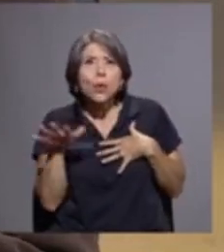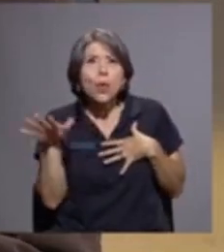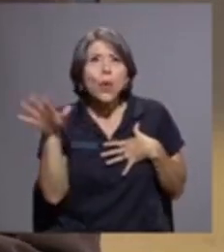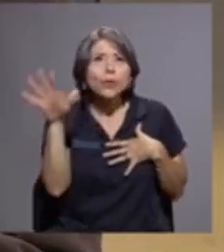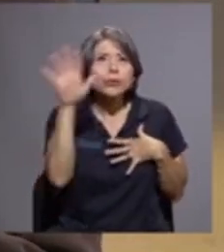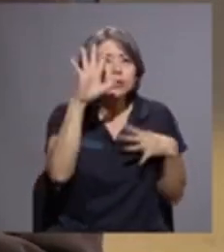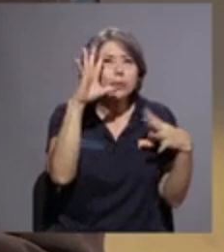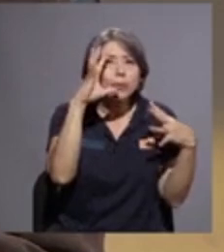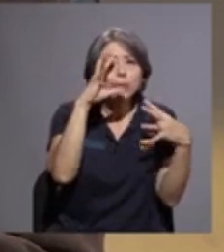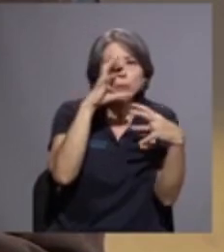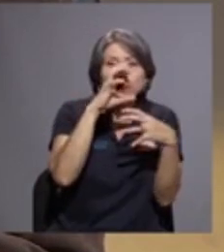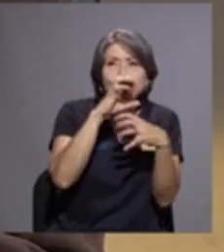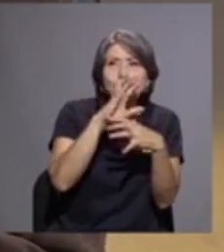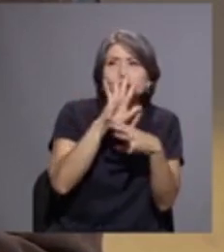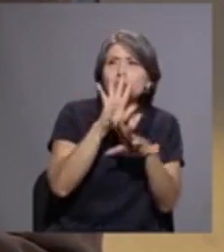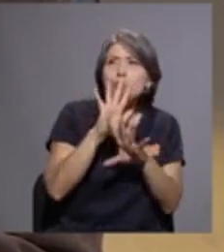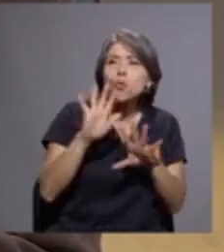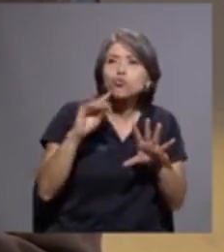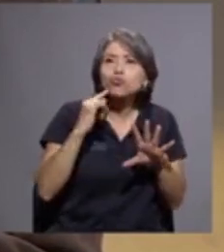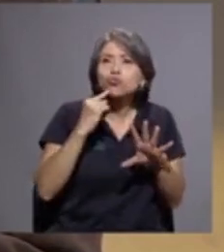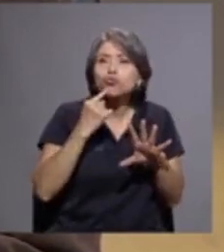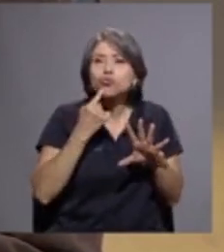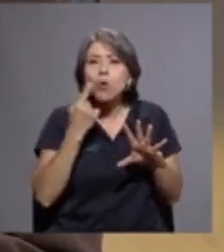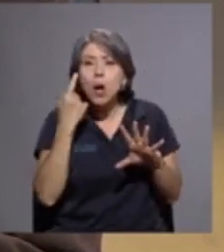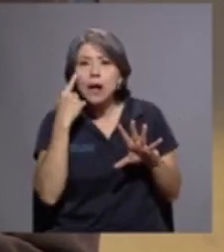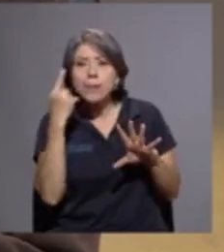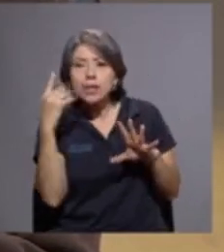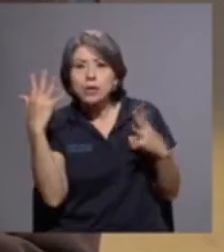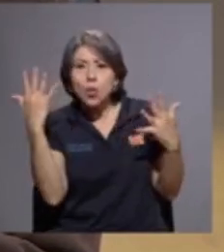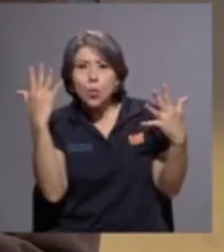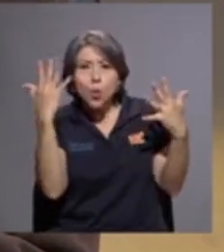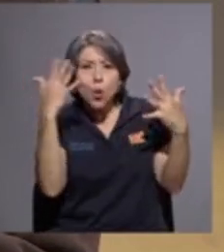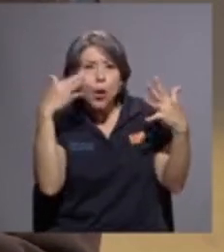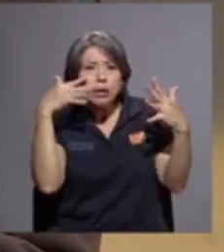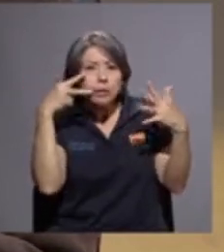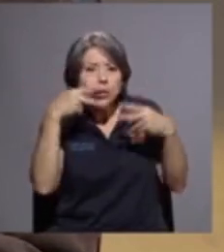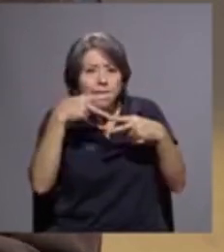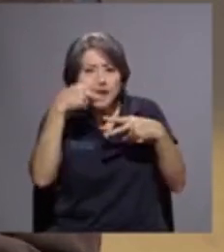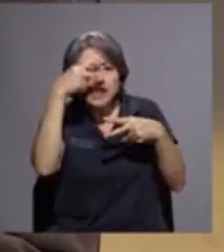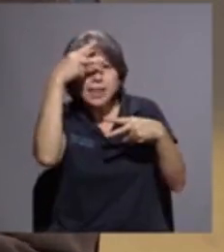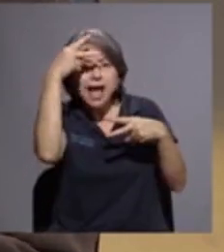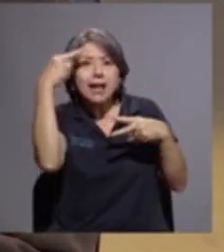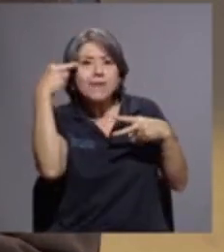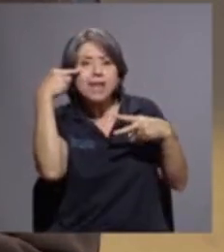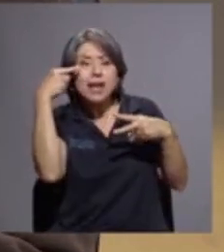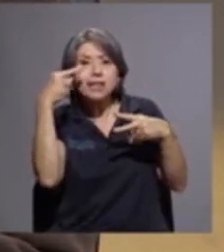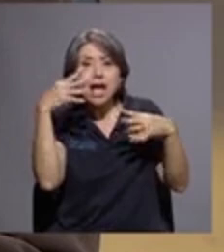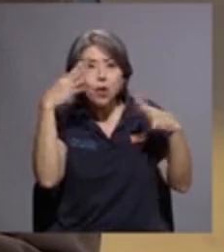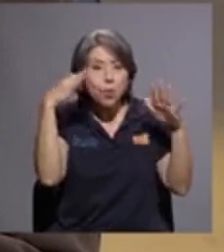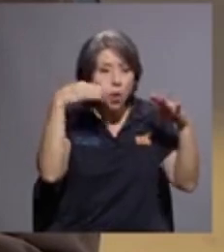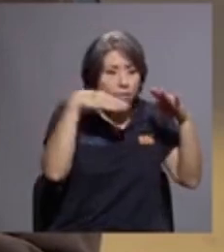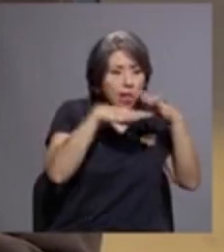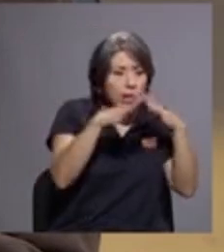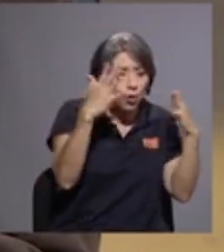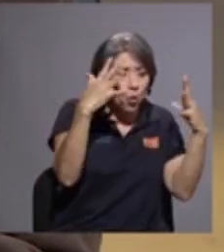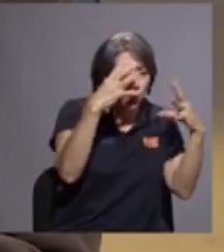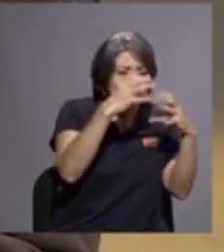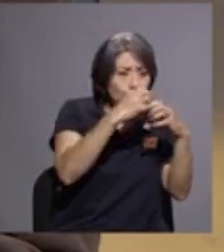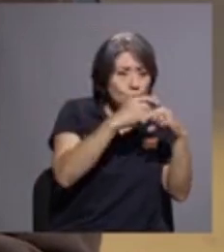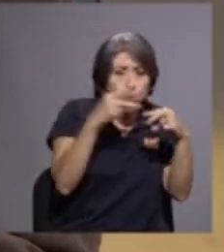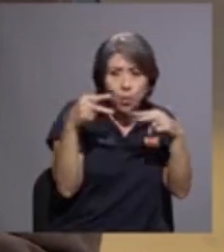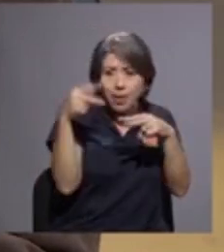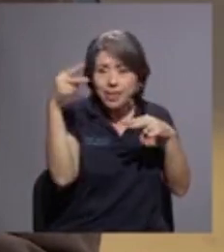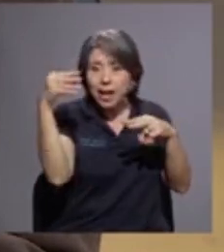sobriedad donde hay un interior oscuro una ventana abierta por donde entra la luz y en otra sala